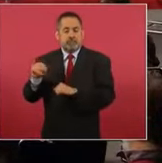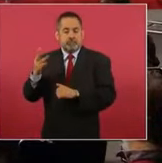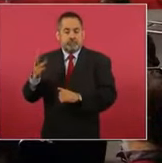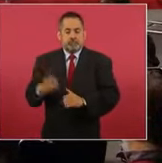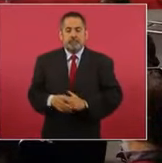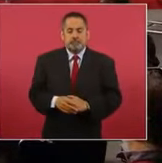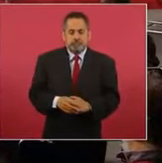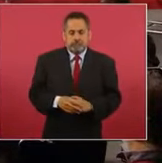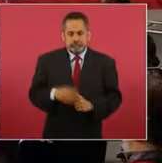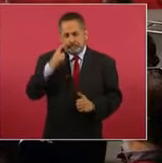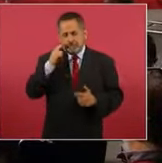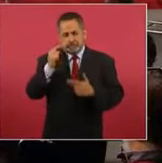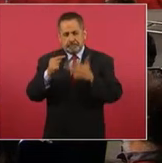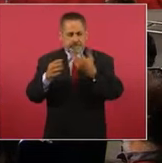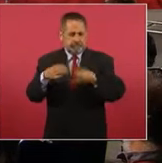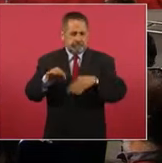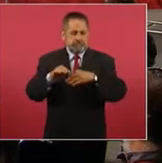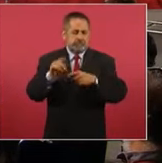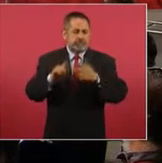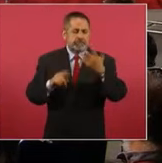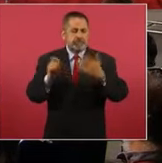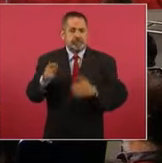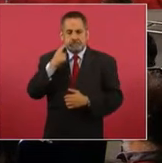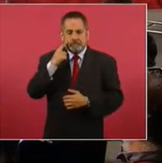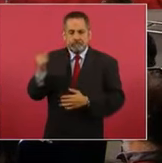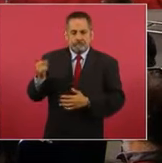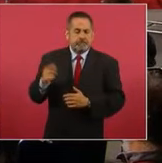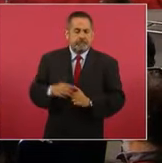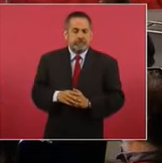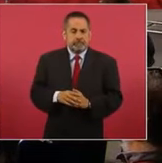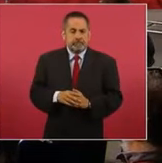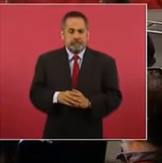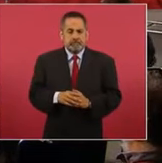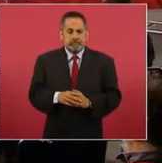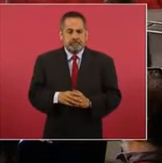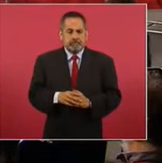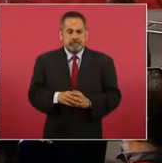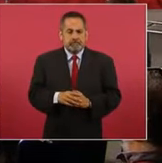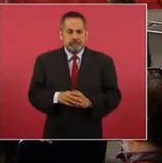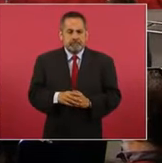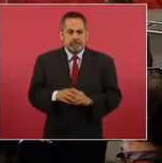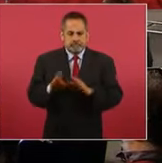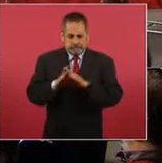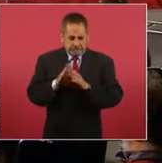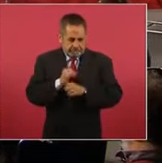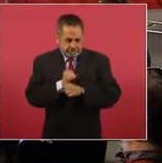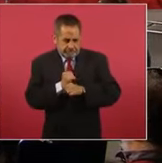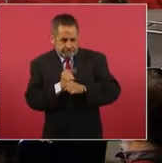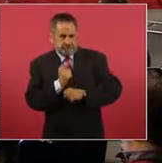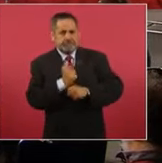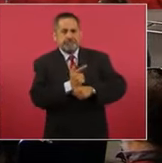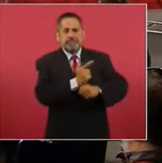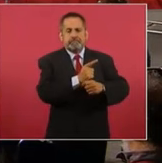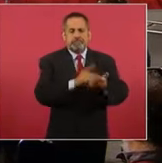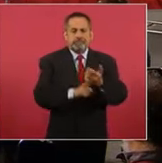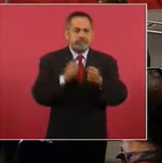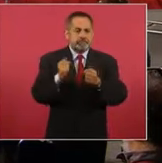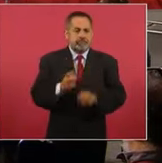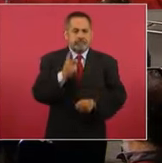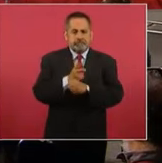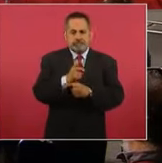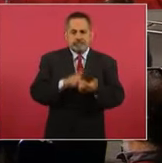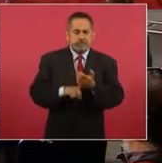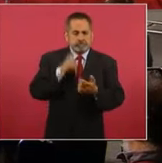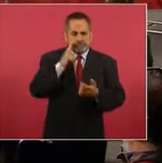algunas de ellas, las más relevantes. Aquí en el uso de la inteligencia dentro de esta Estrategia de Seguridad